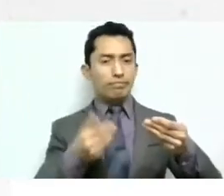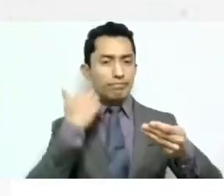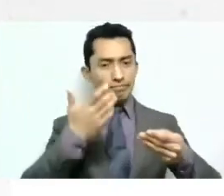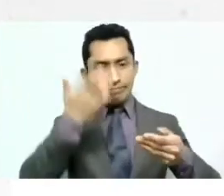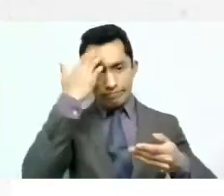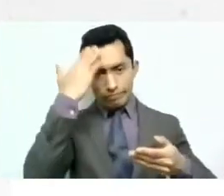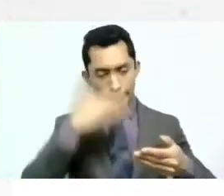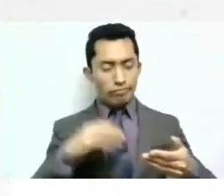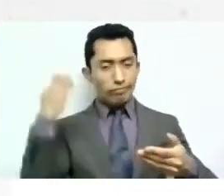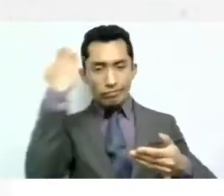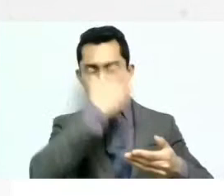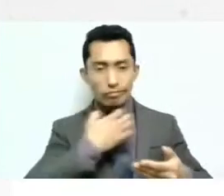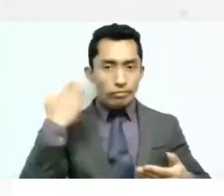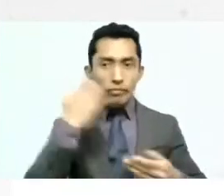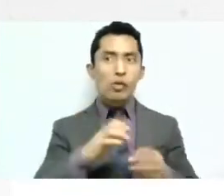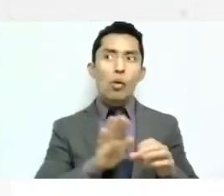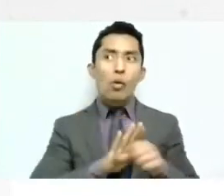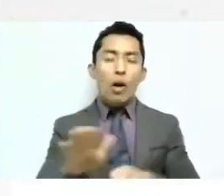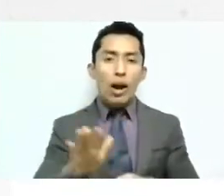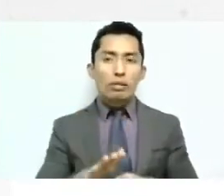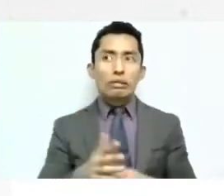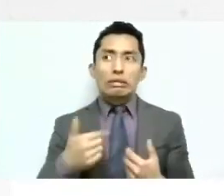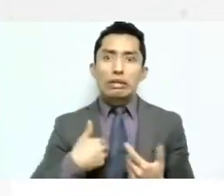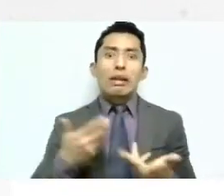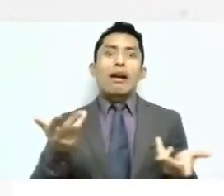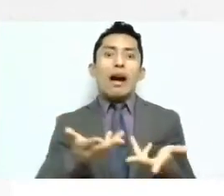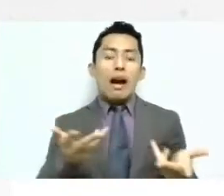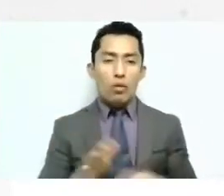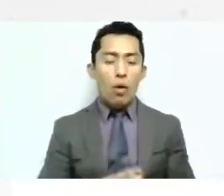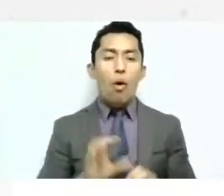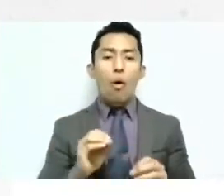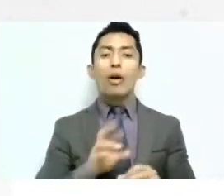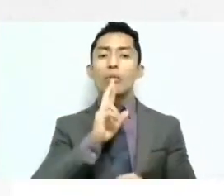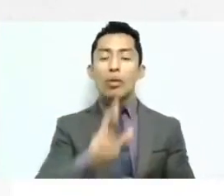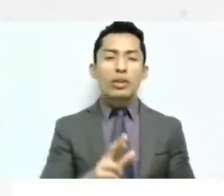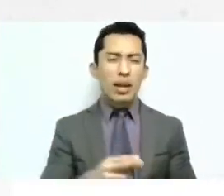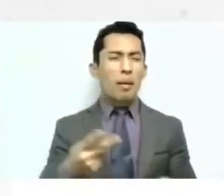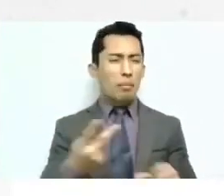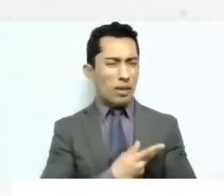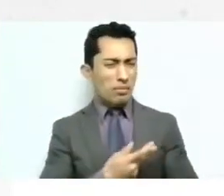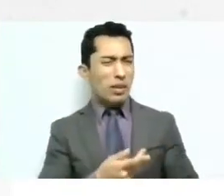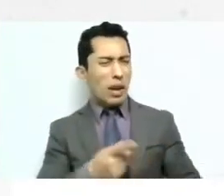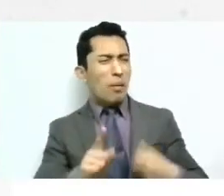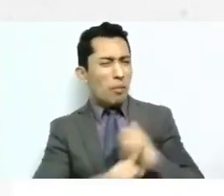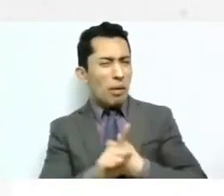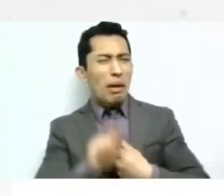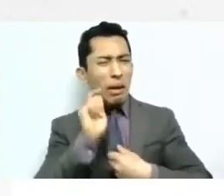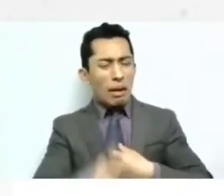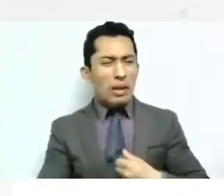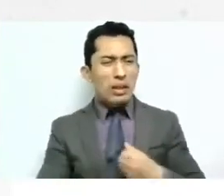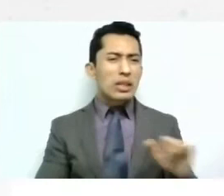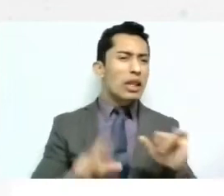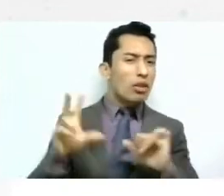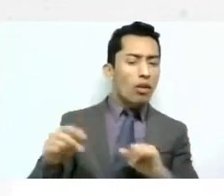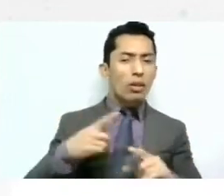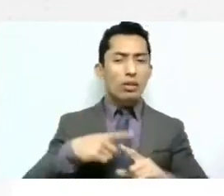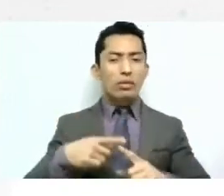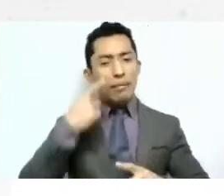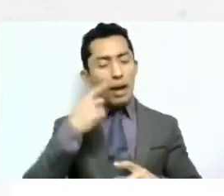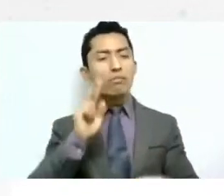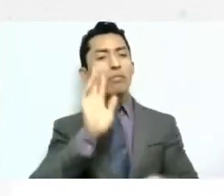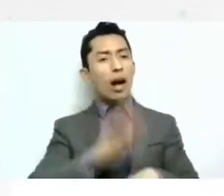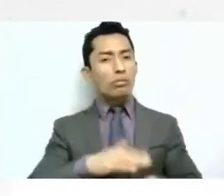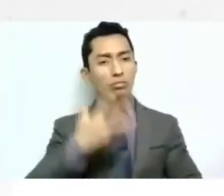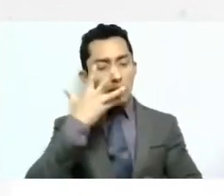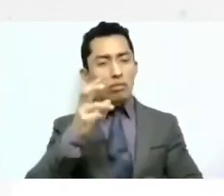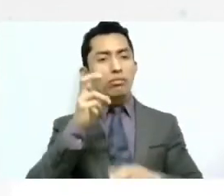verlo para ver qué se puede hacer o qué se hizo qué no se hizo qué es lo que se tiene que trabajar con la vigilancia con la seguridad